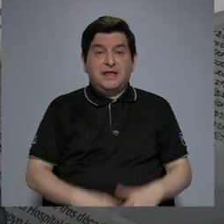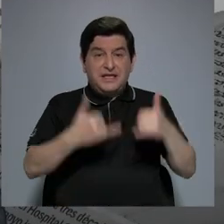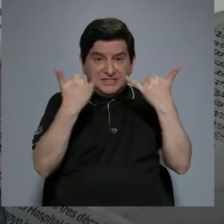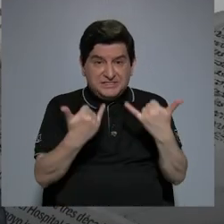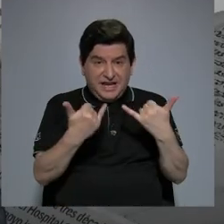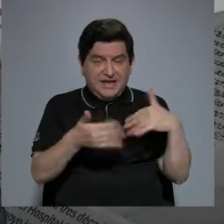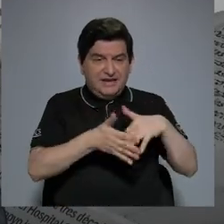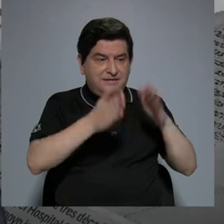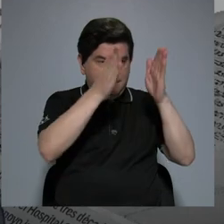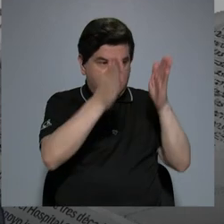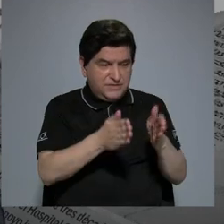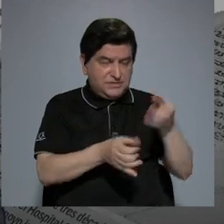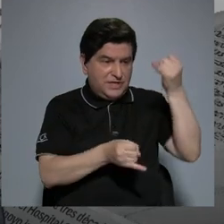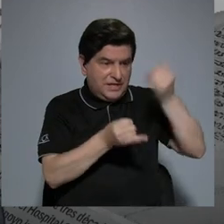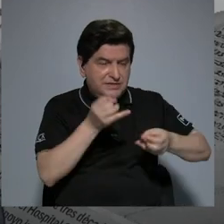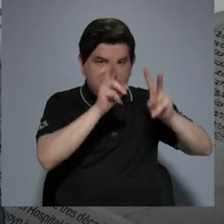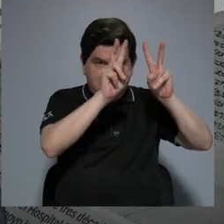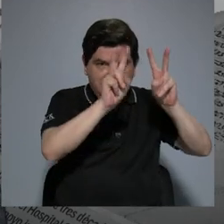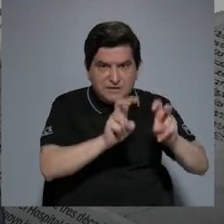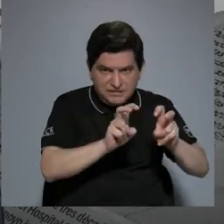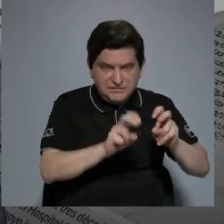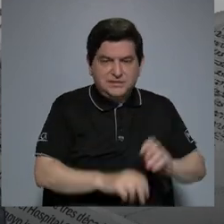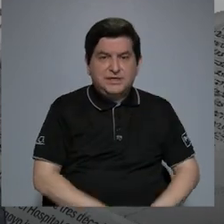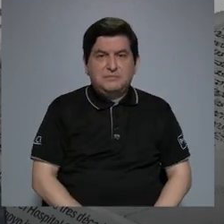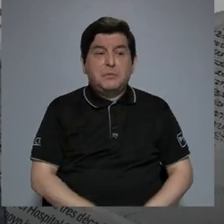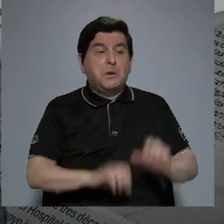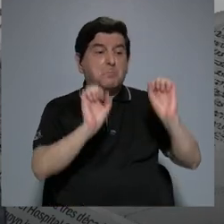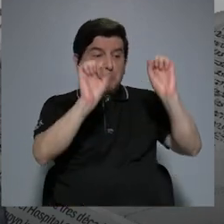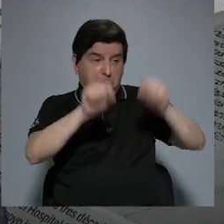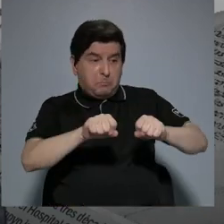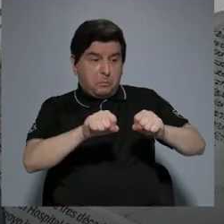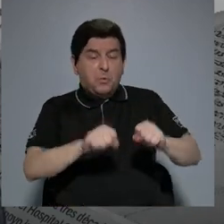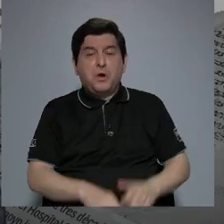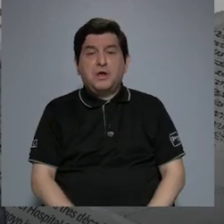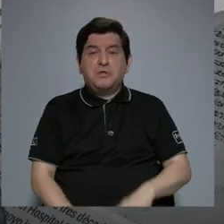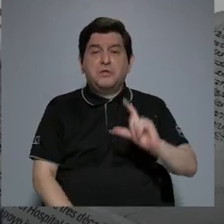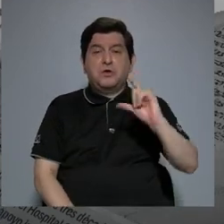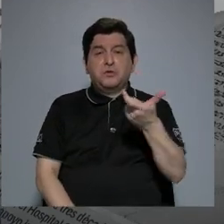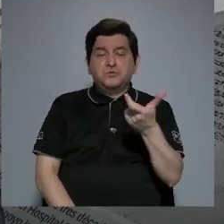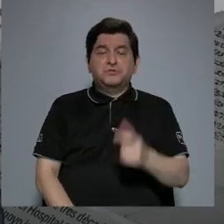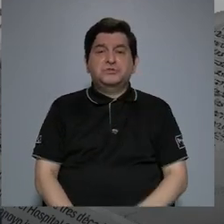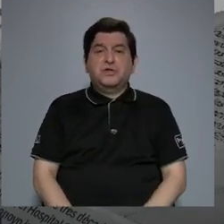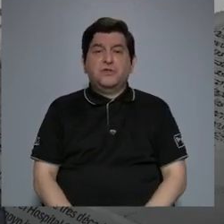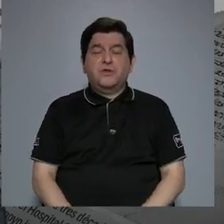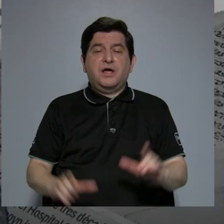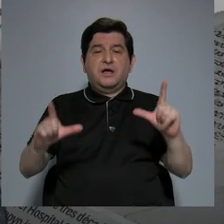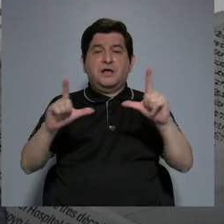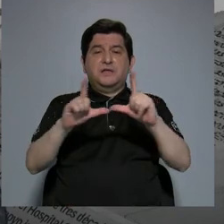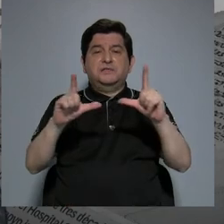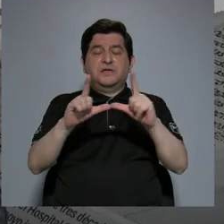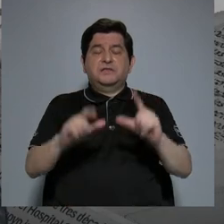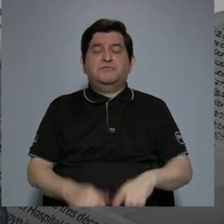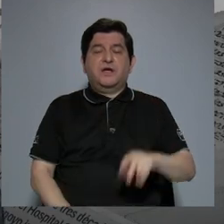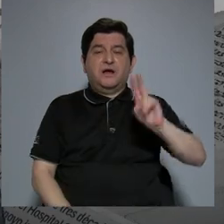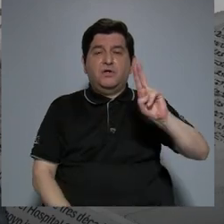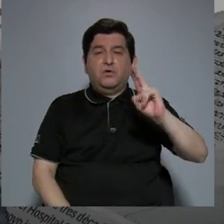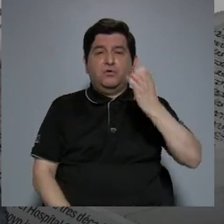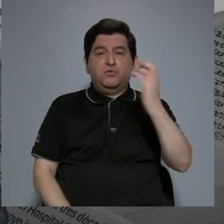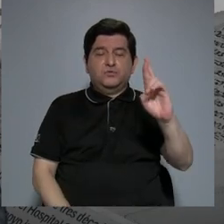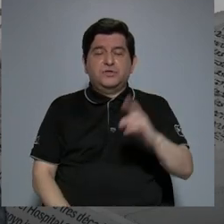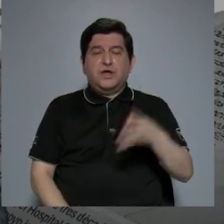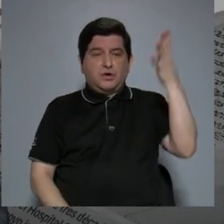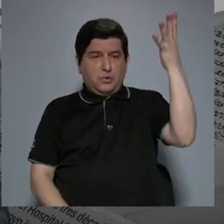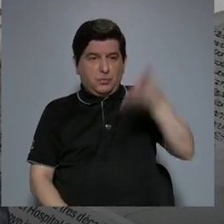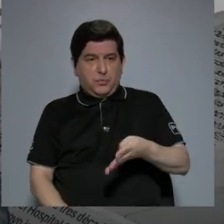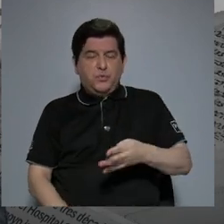estudiante termina la prueba, puede ir con su cédula y bajar un certificado de la Universidad de Costa Rica que